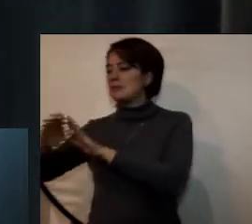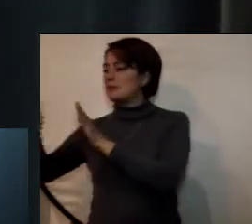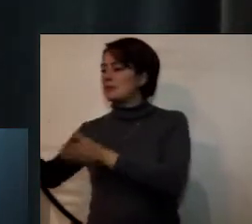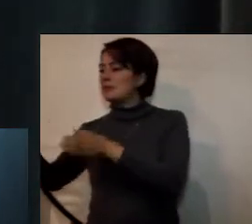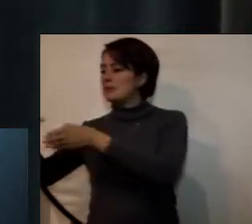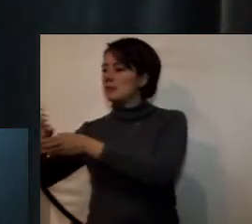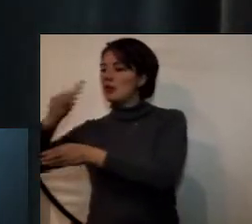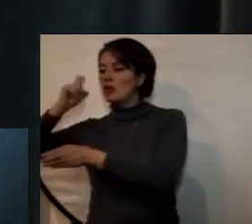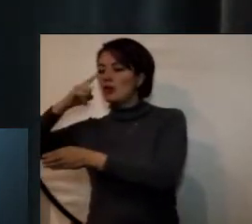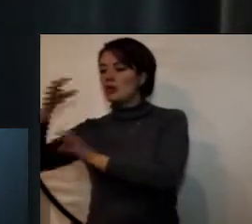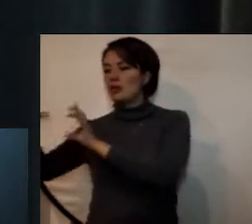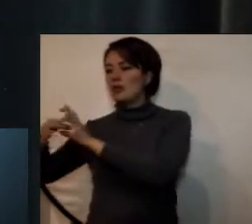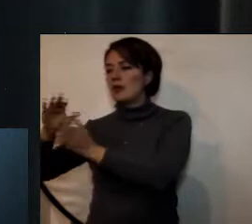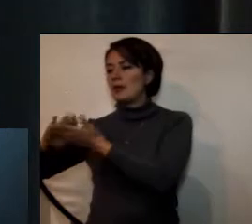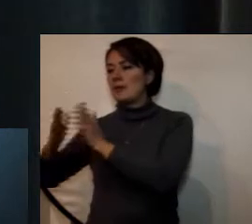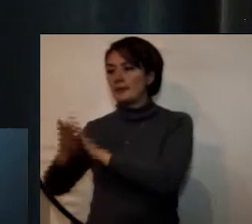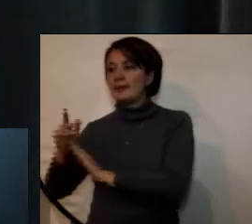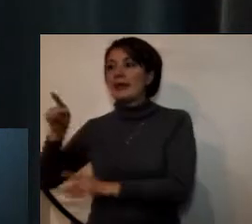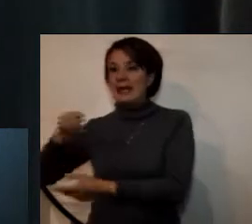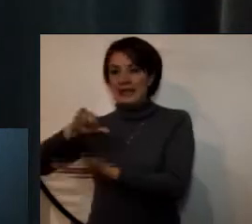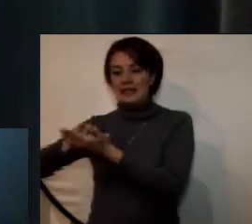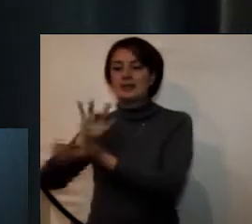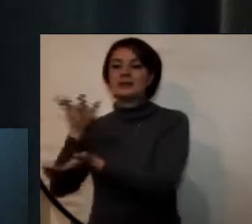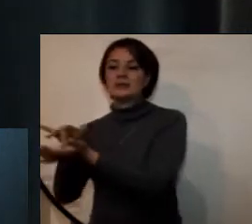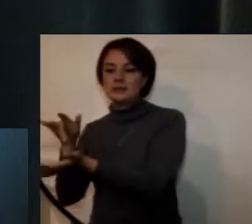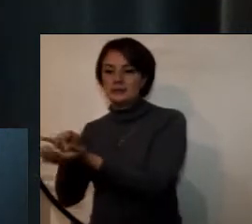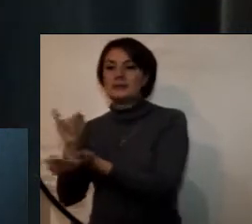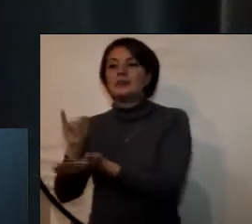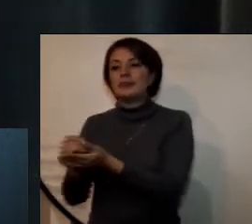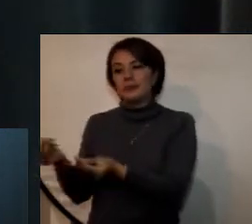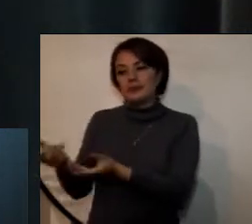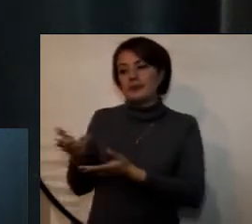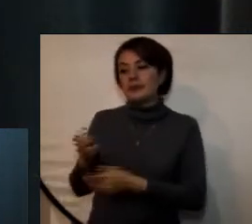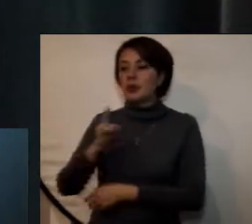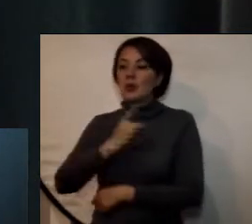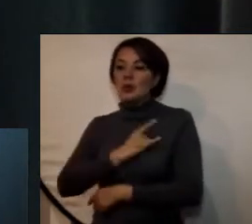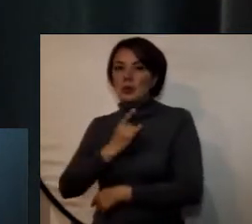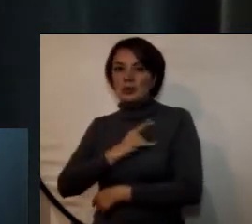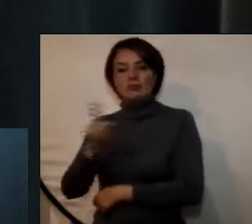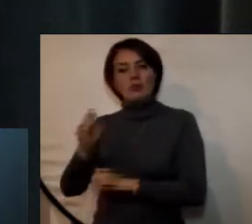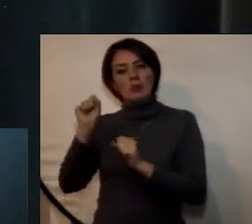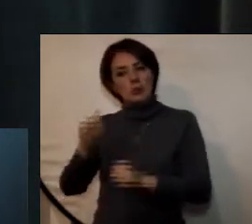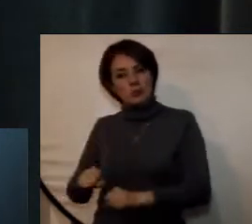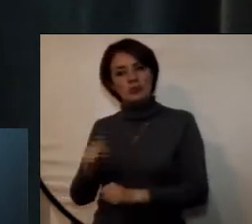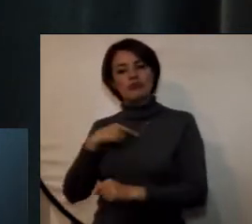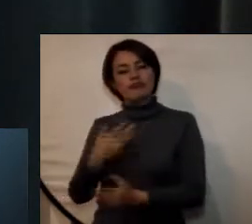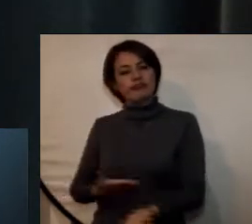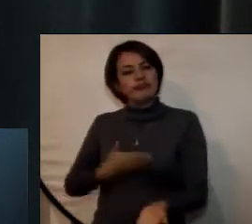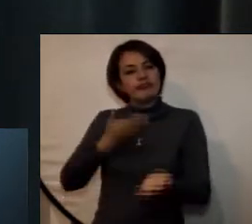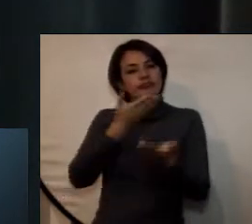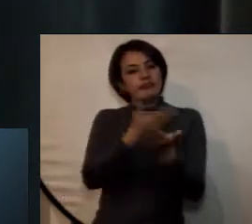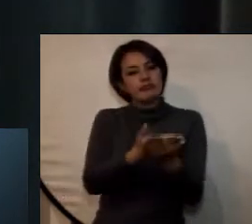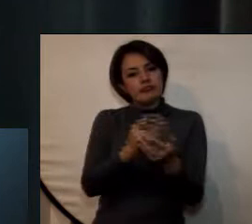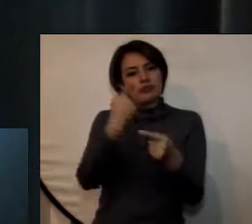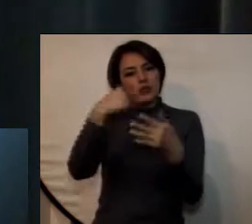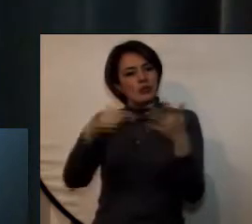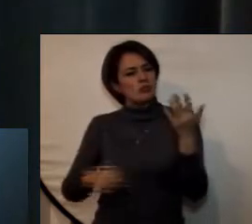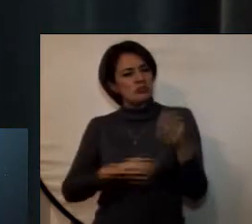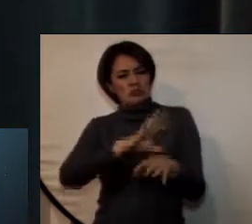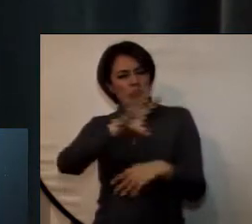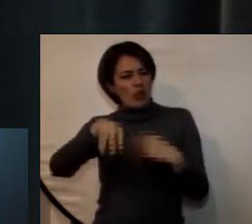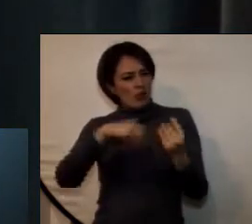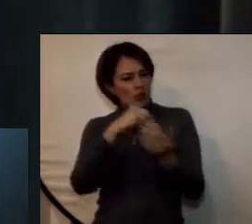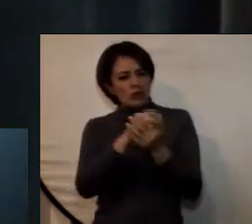gobernabilidad y paz aquí se han dado las directrices para que las universidades puedan aportarle a toda la